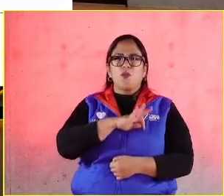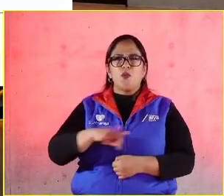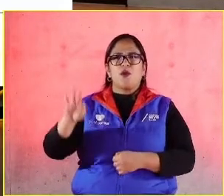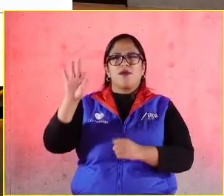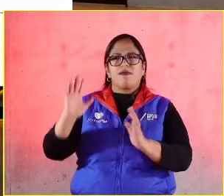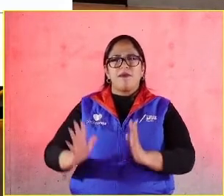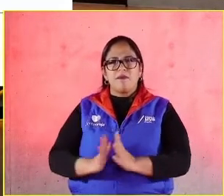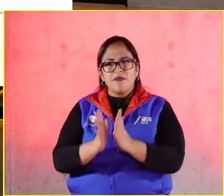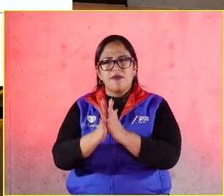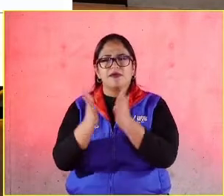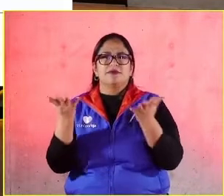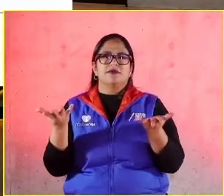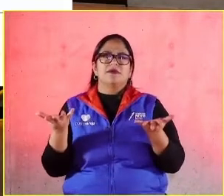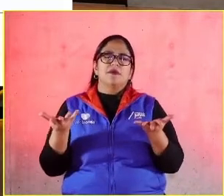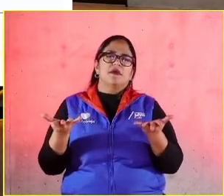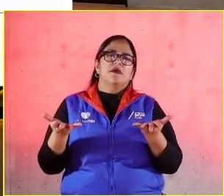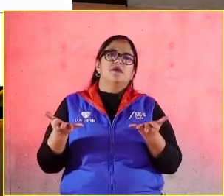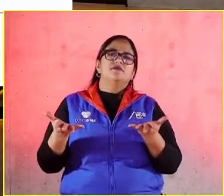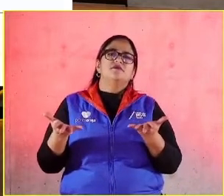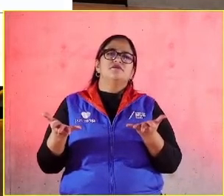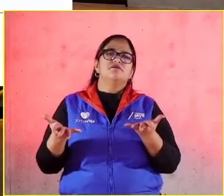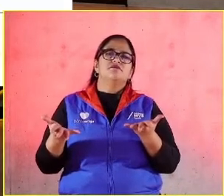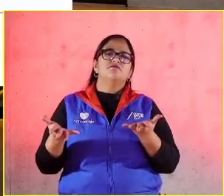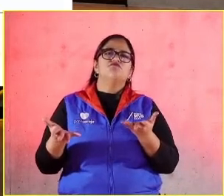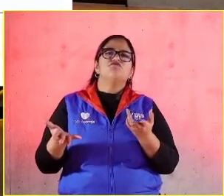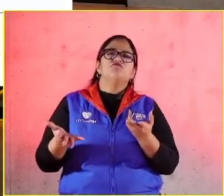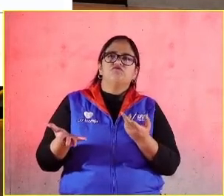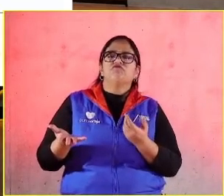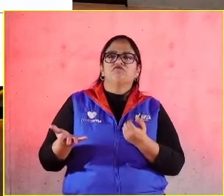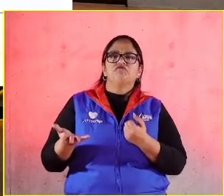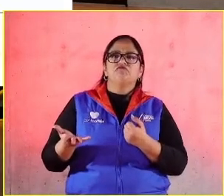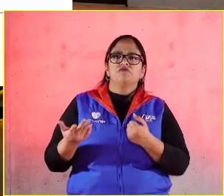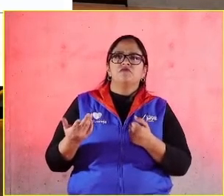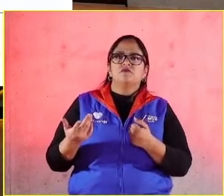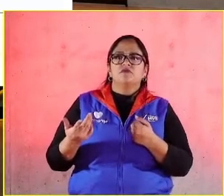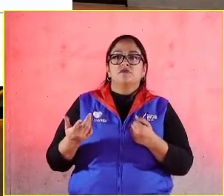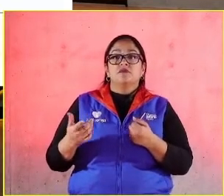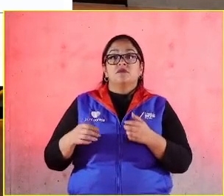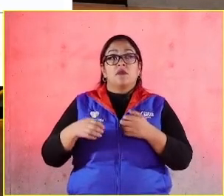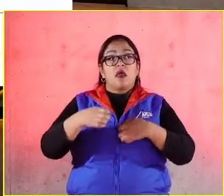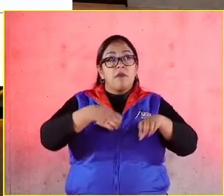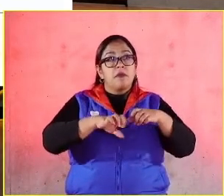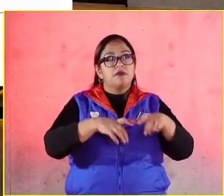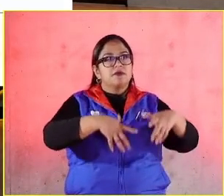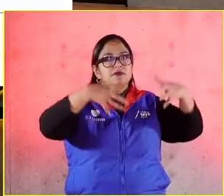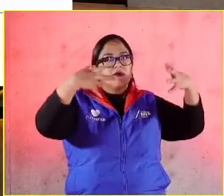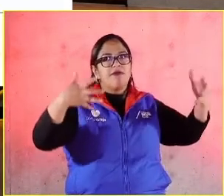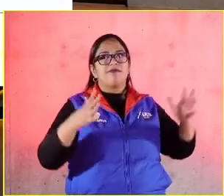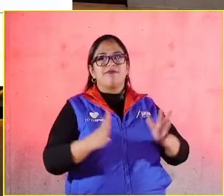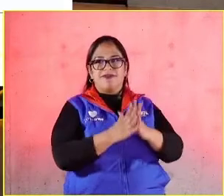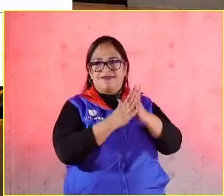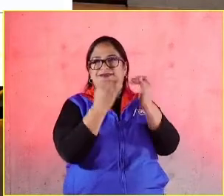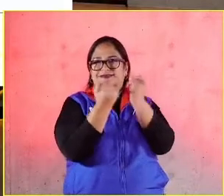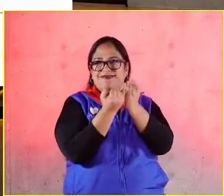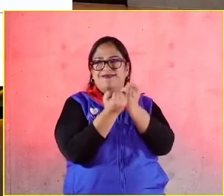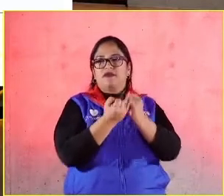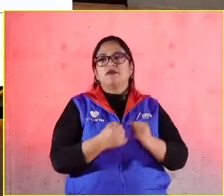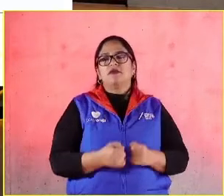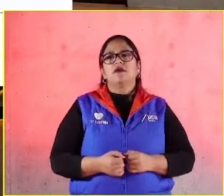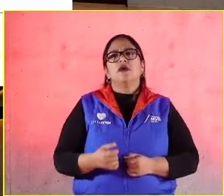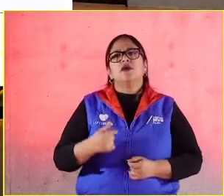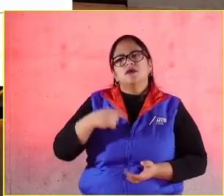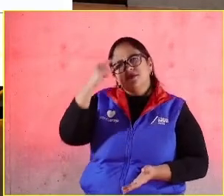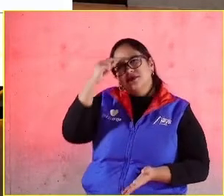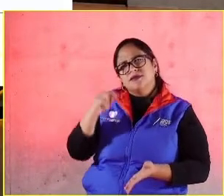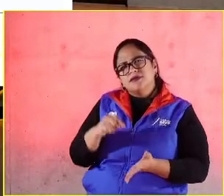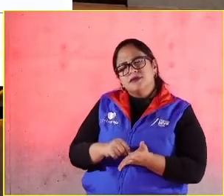los futuros, en los próximos años pudieran participar también en el programa de grandes empresas. Y creo